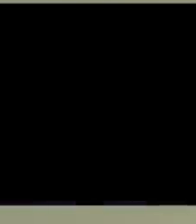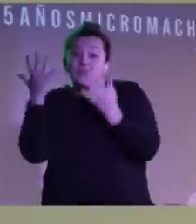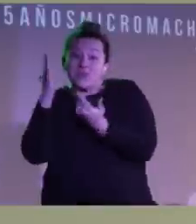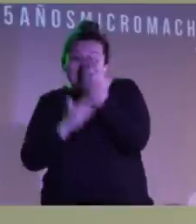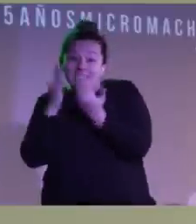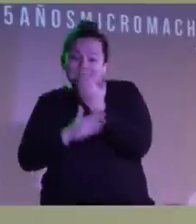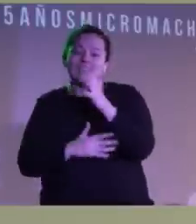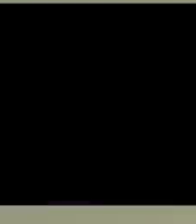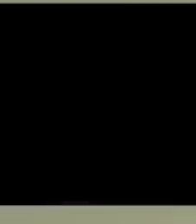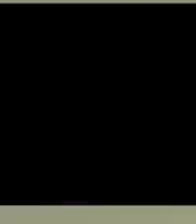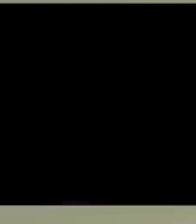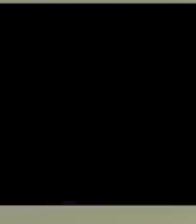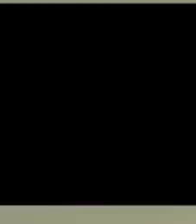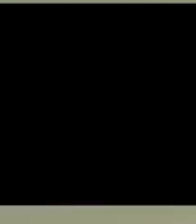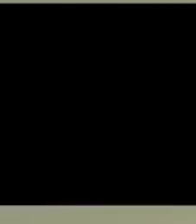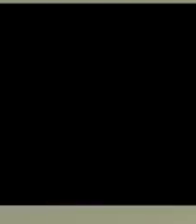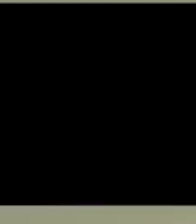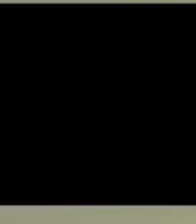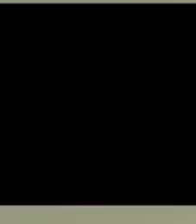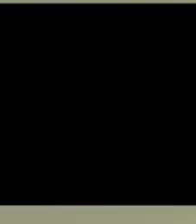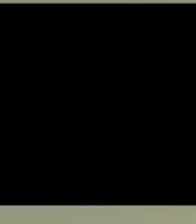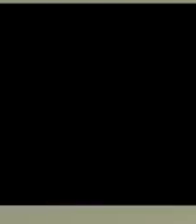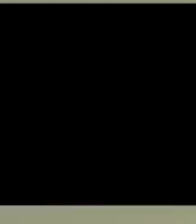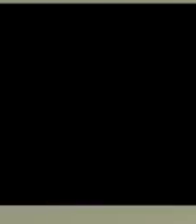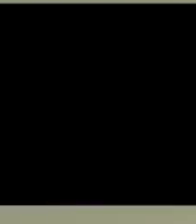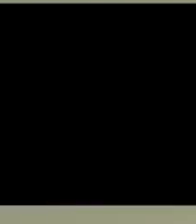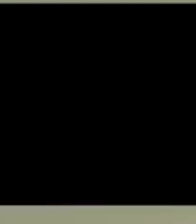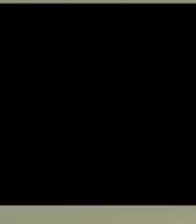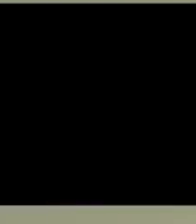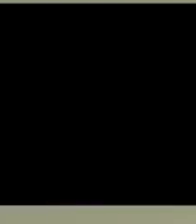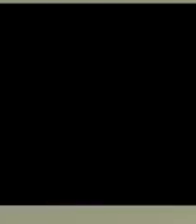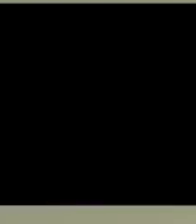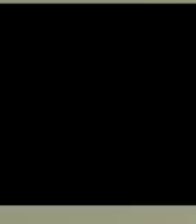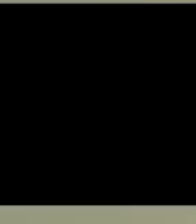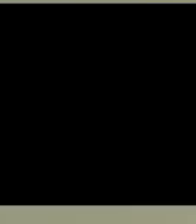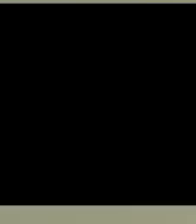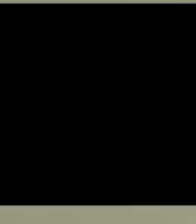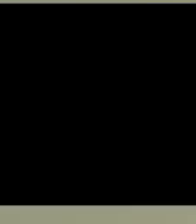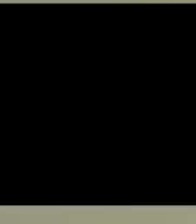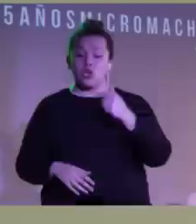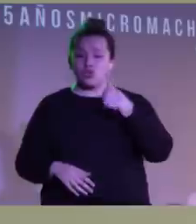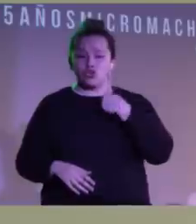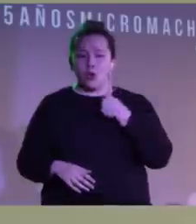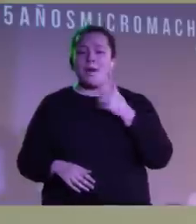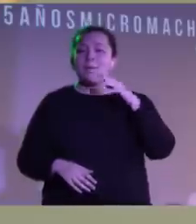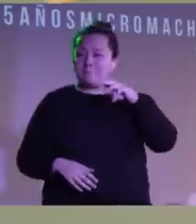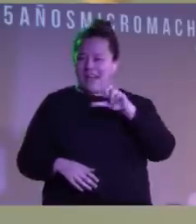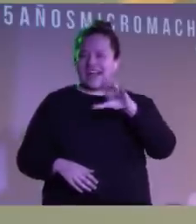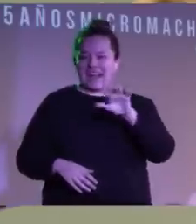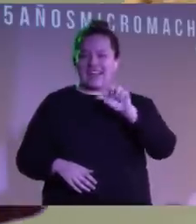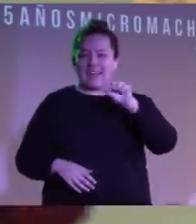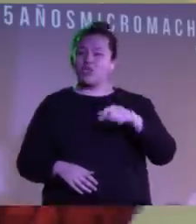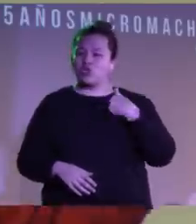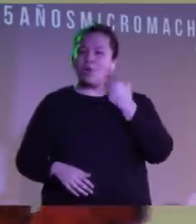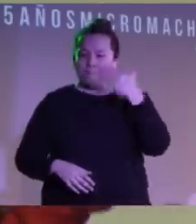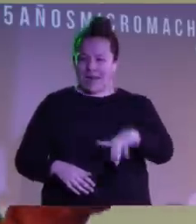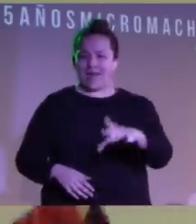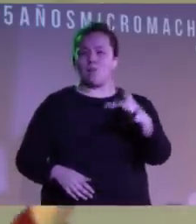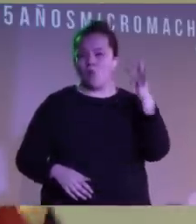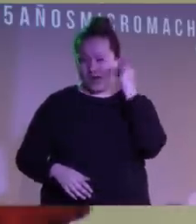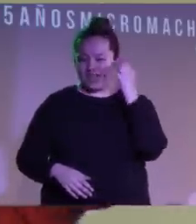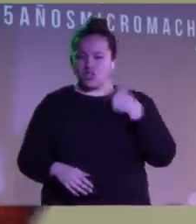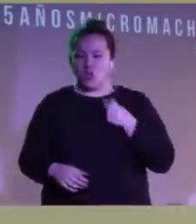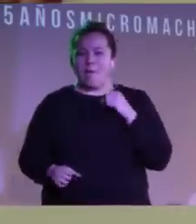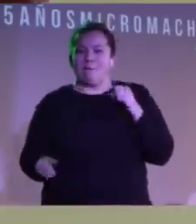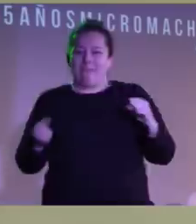y 500 noches. Yo soy Carolina. Yo soy la Macarena. Yo soy la mala mujer. Yo soy la que